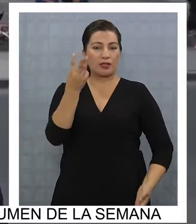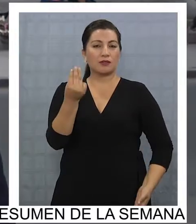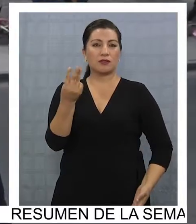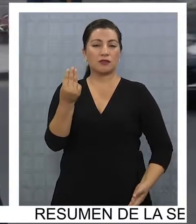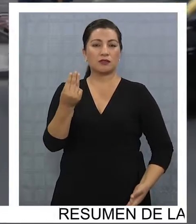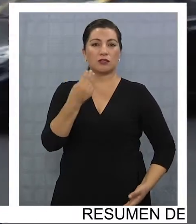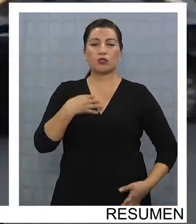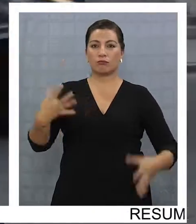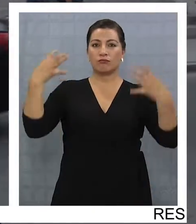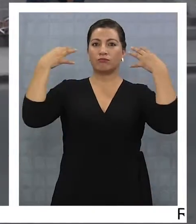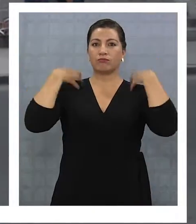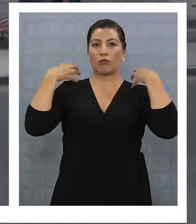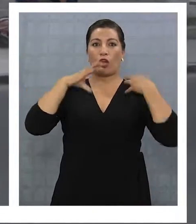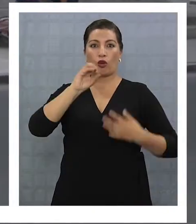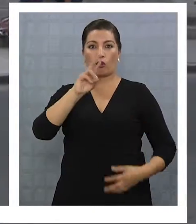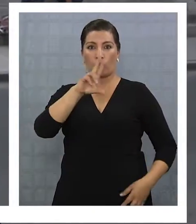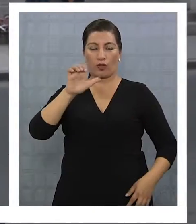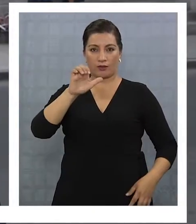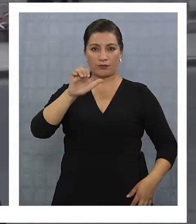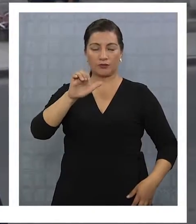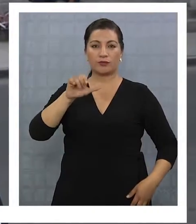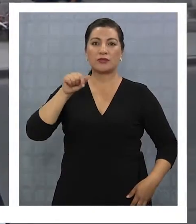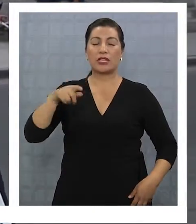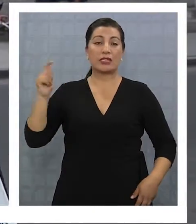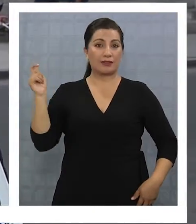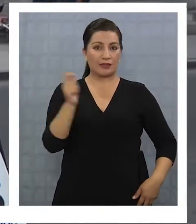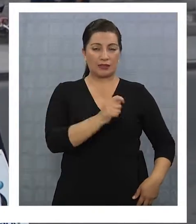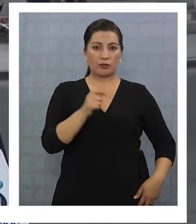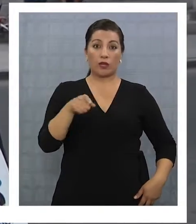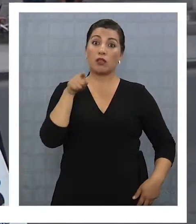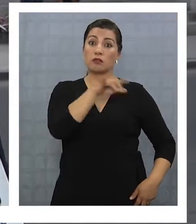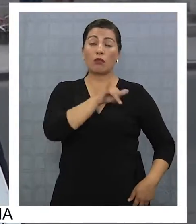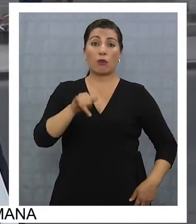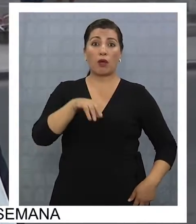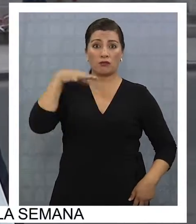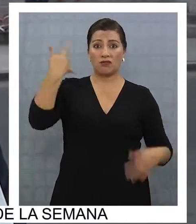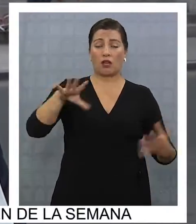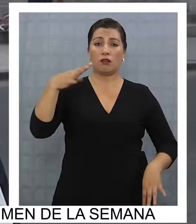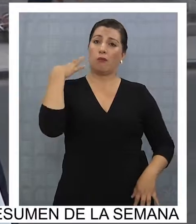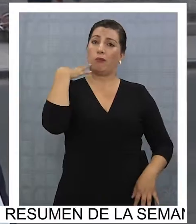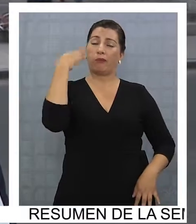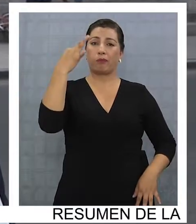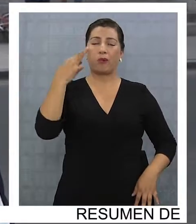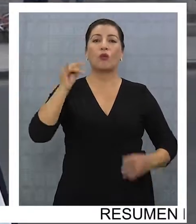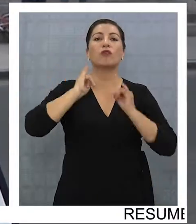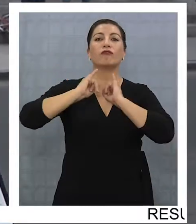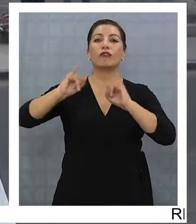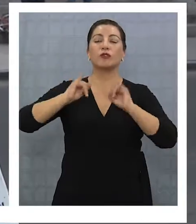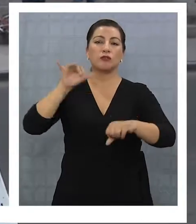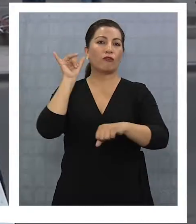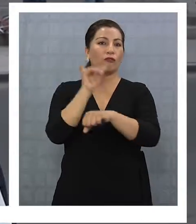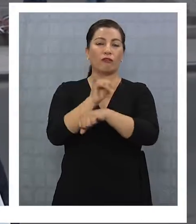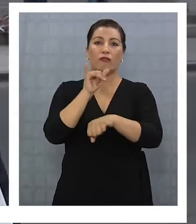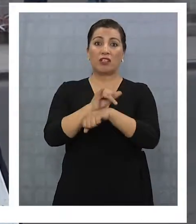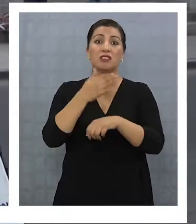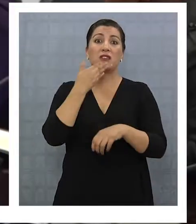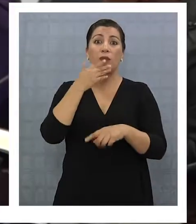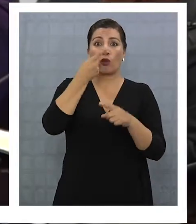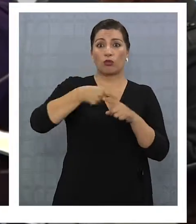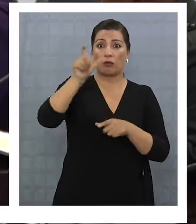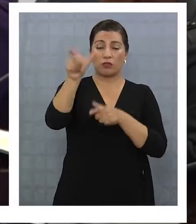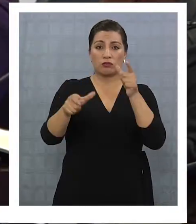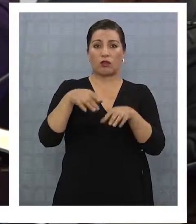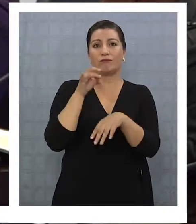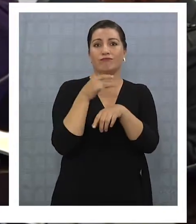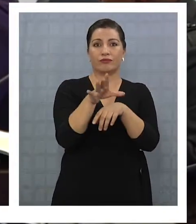el cargo público de elección popular de consejero regional de Tarapacá, del cual resultó electo con información falsa desplazando a otros candidatos.